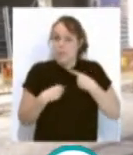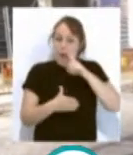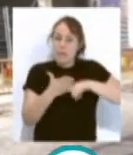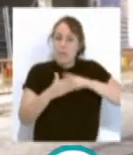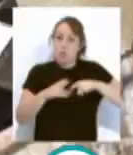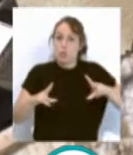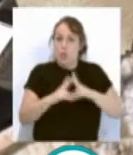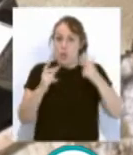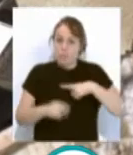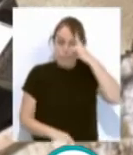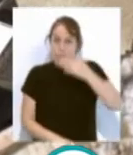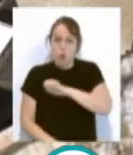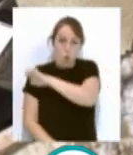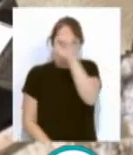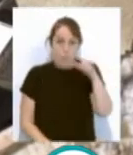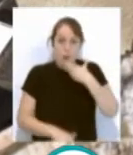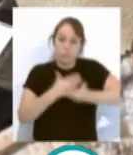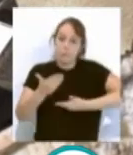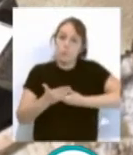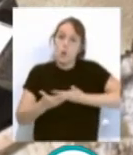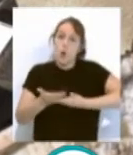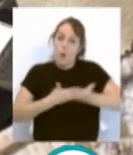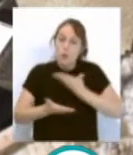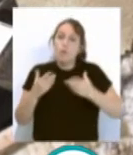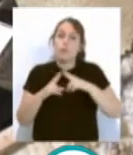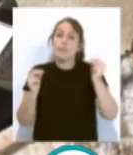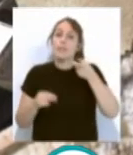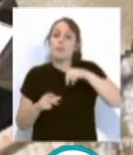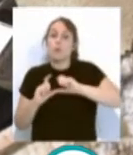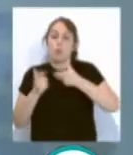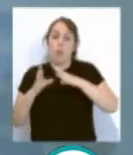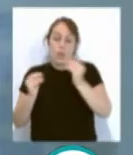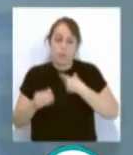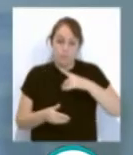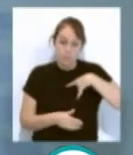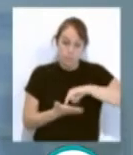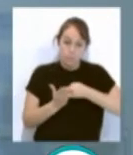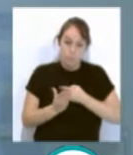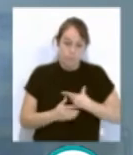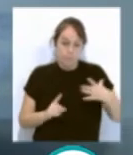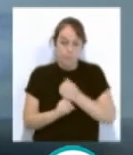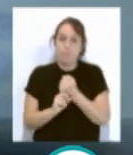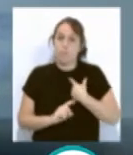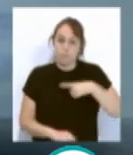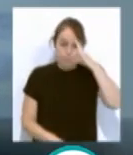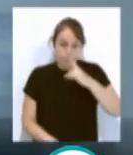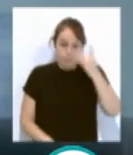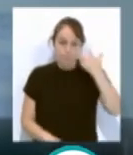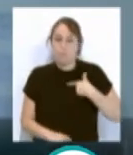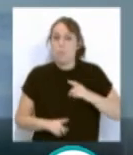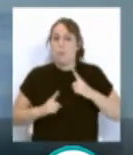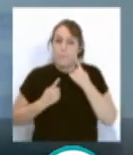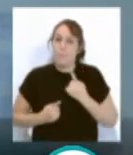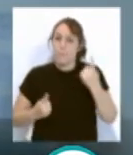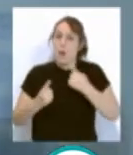colaboración de la Universidad y la Junta de Andalucía. Por tanto, conseguimos en este proyecto ser pioneros en medidas de ahorro energético y también,